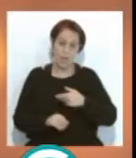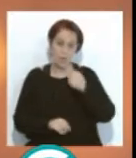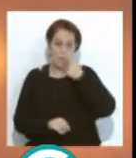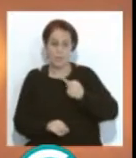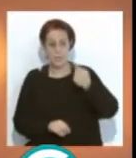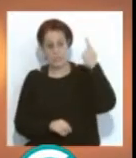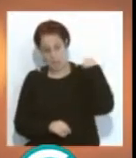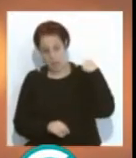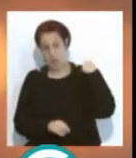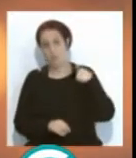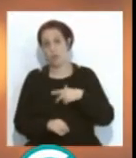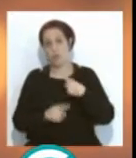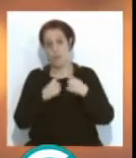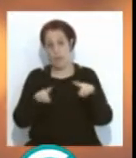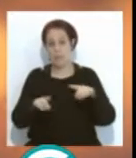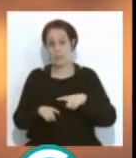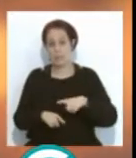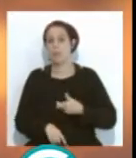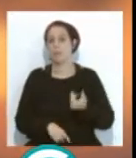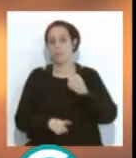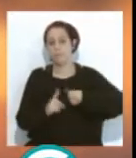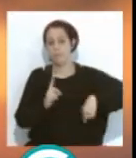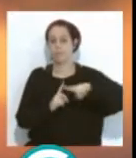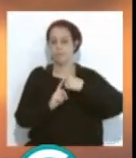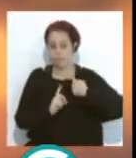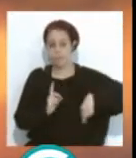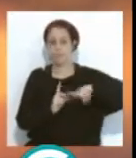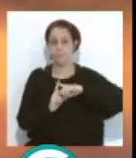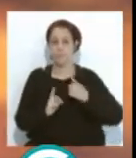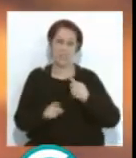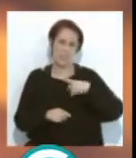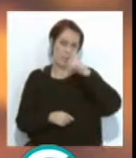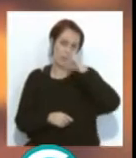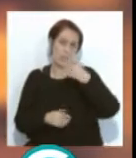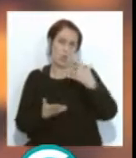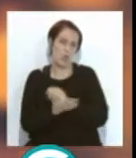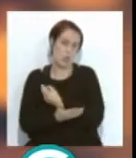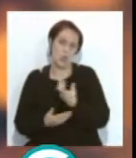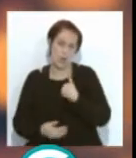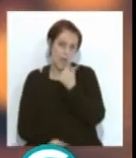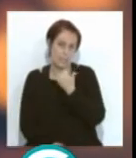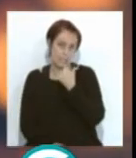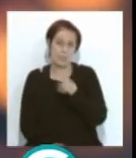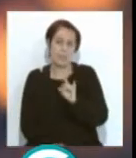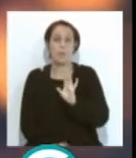volvemos al de hace varios años y vuelta a empezar. Prácticamente está todo inventado, eso sí tenemos que decirlo, pero con respecto al sistema de